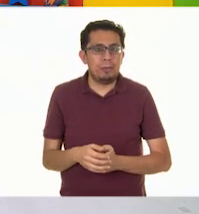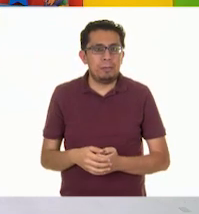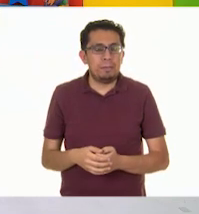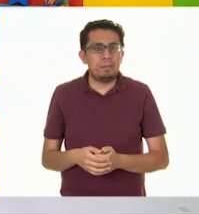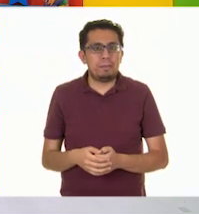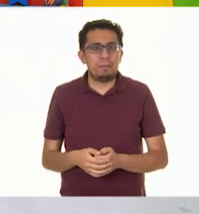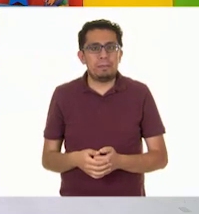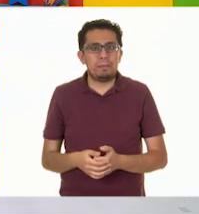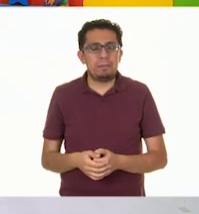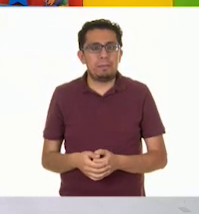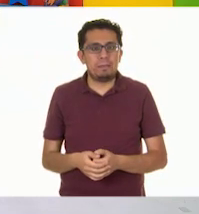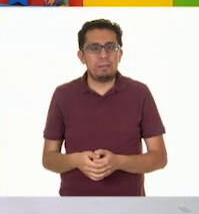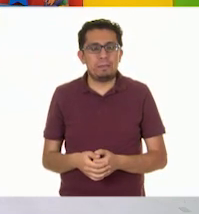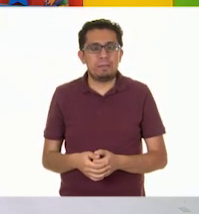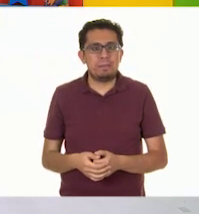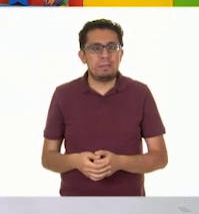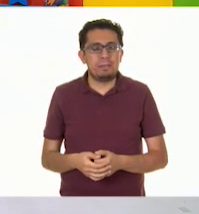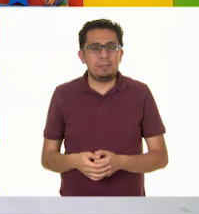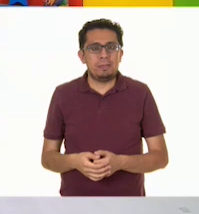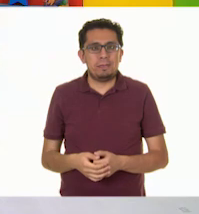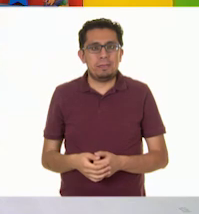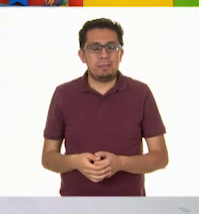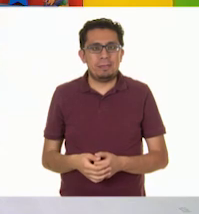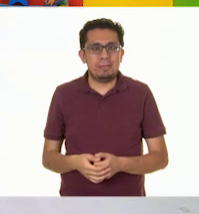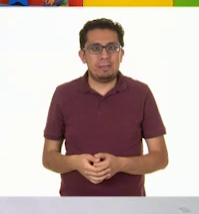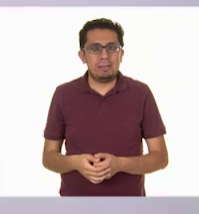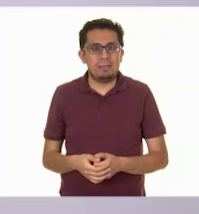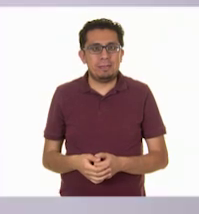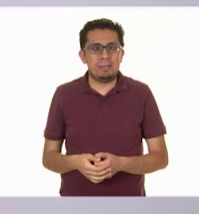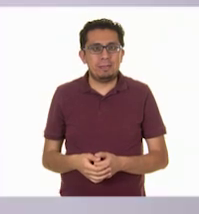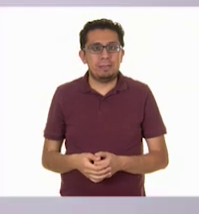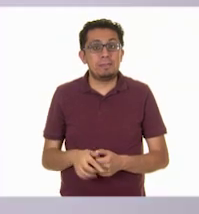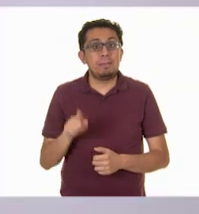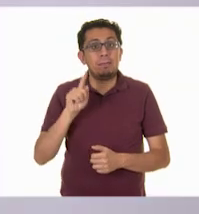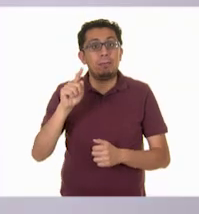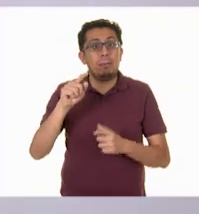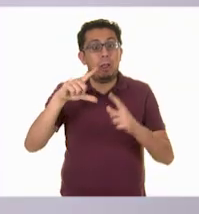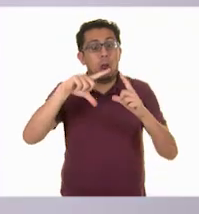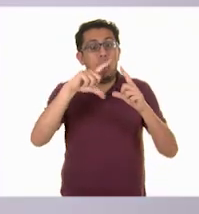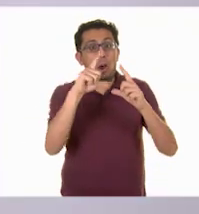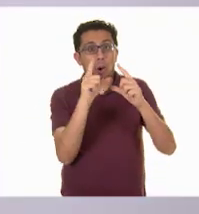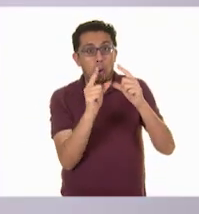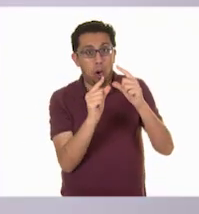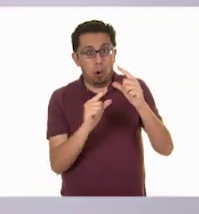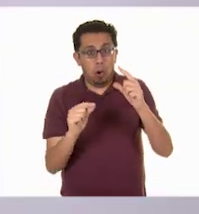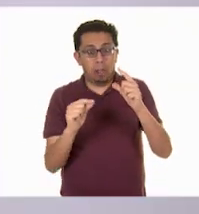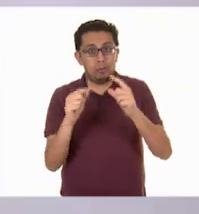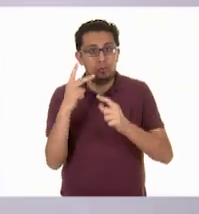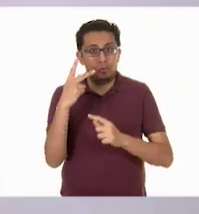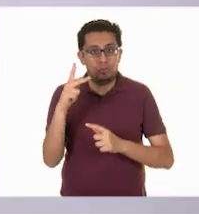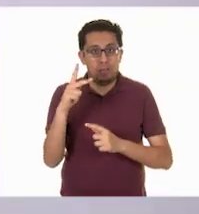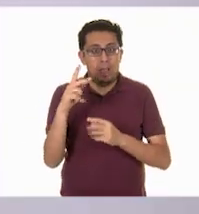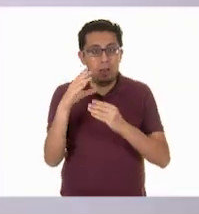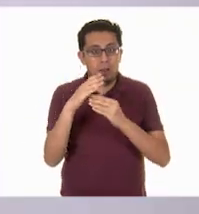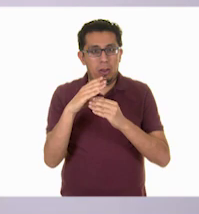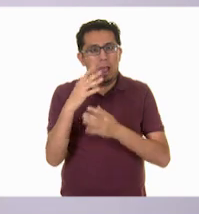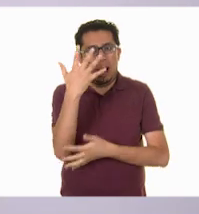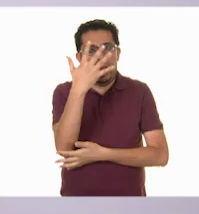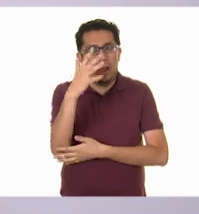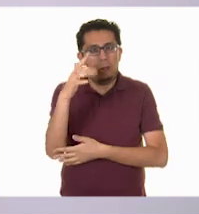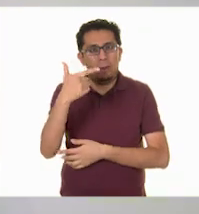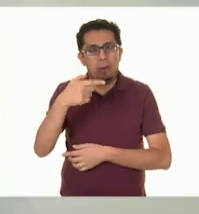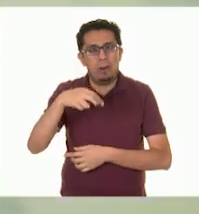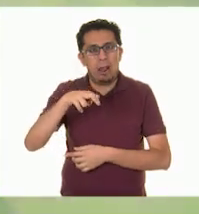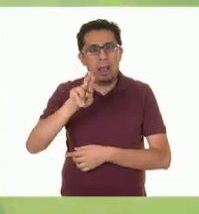colocar aquí las hojas del granado. ¡Oh! Son pequeñas y espigadas.